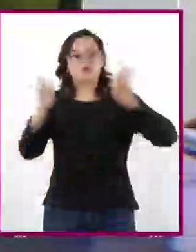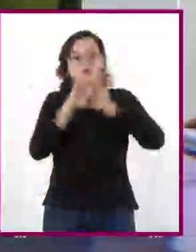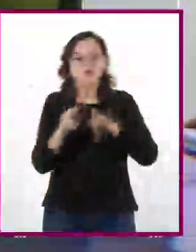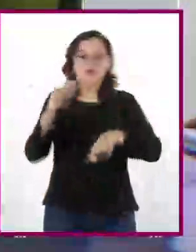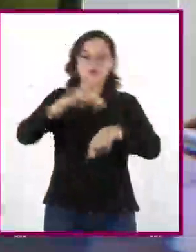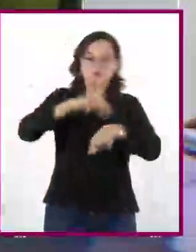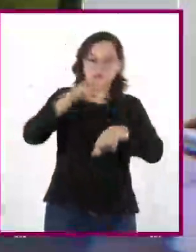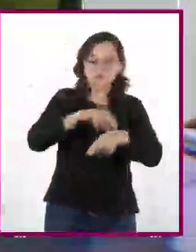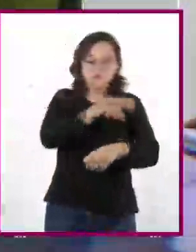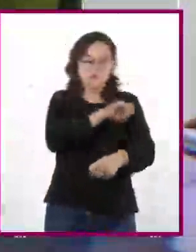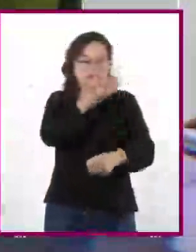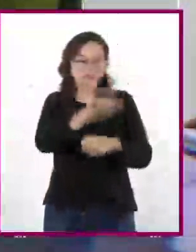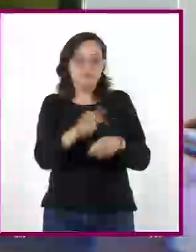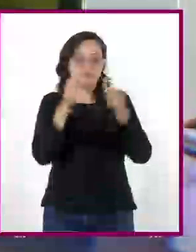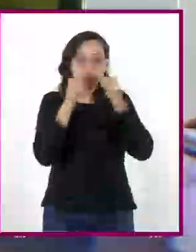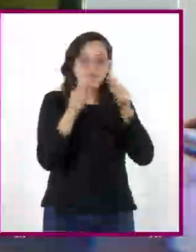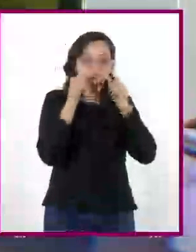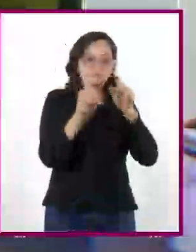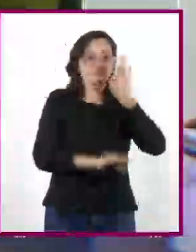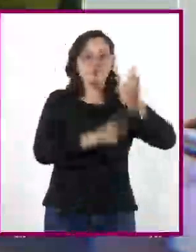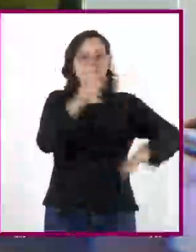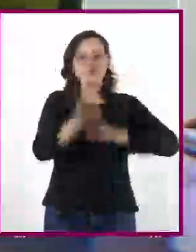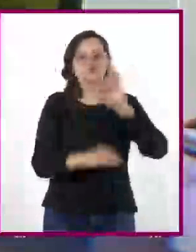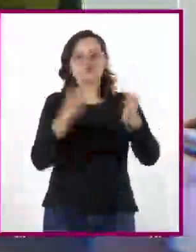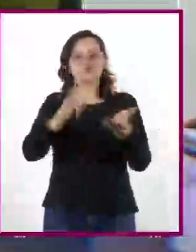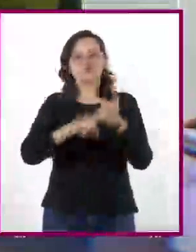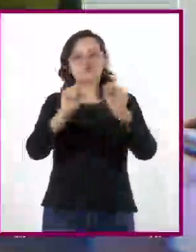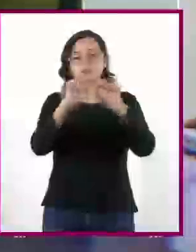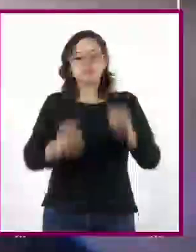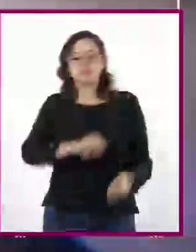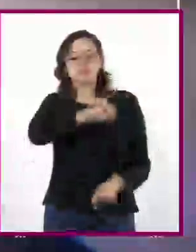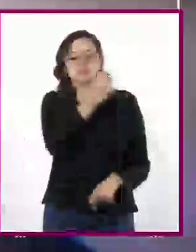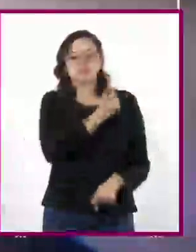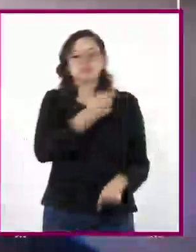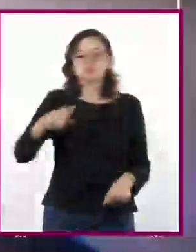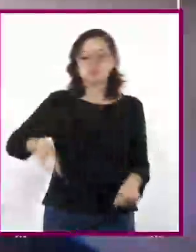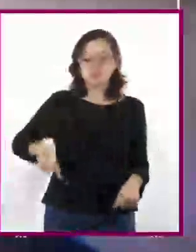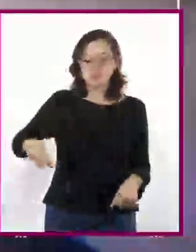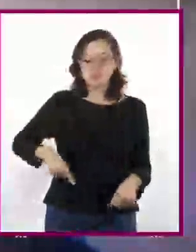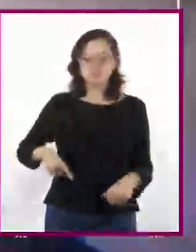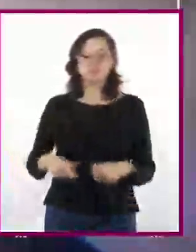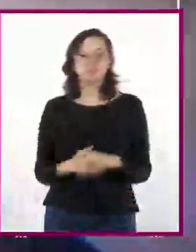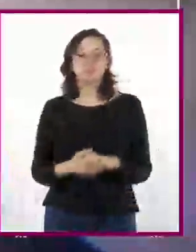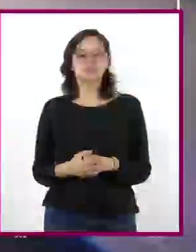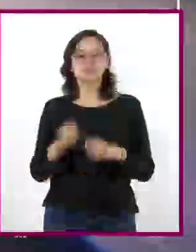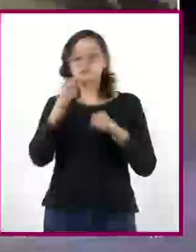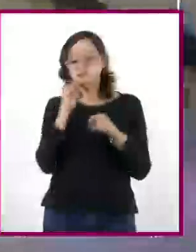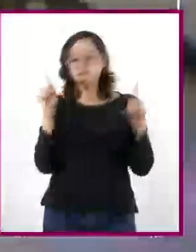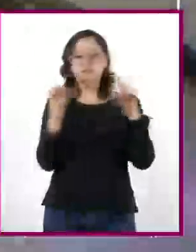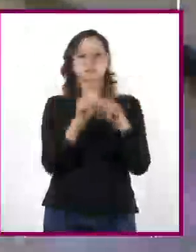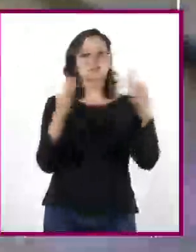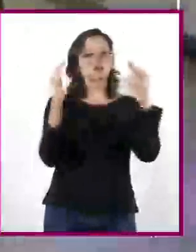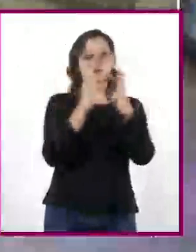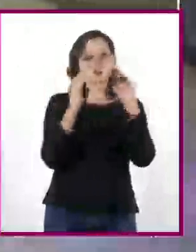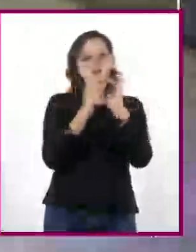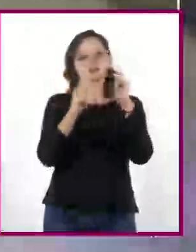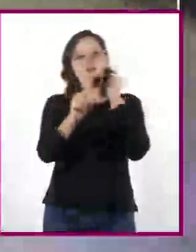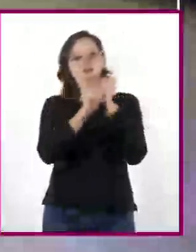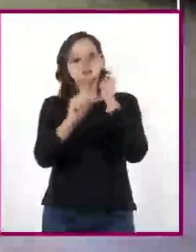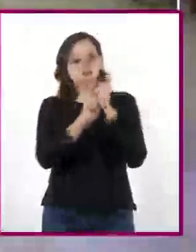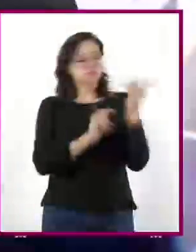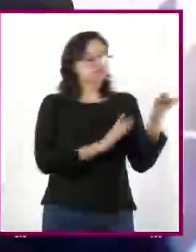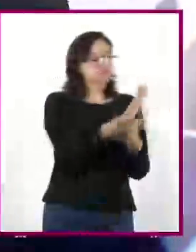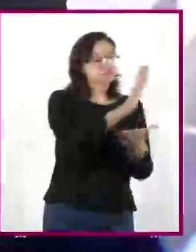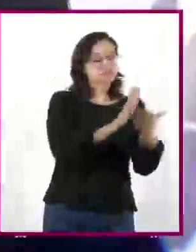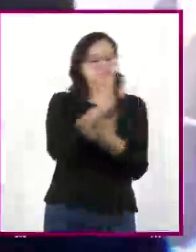atención médica especializada en los sistemas de salud gubernamentales. Además, requieren viviendas y transportes accesibles que les